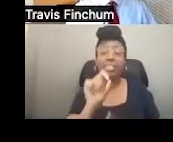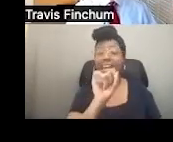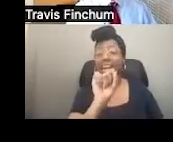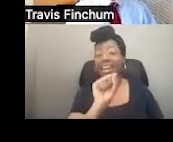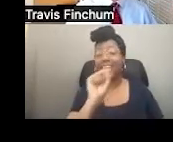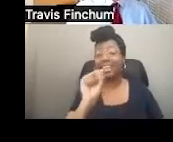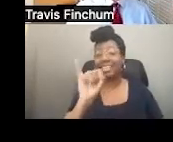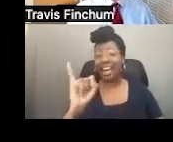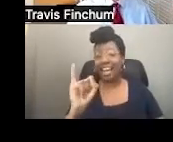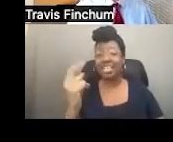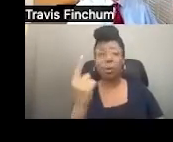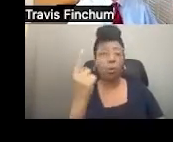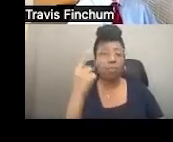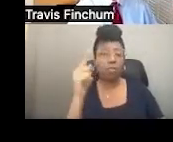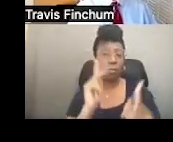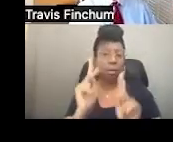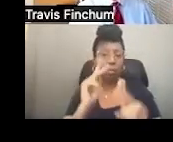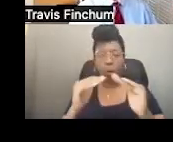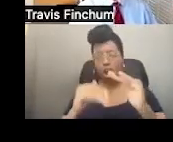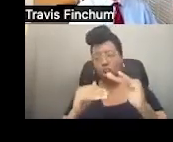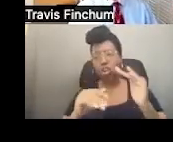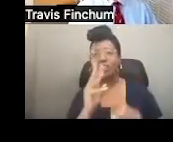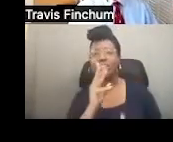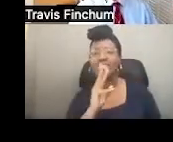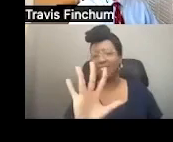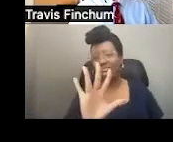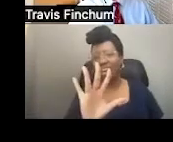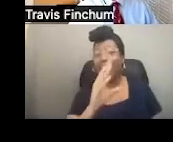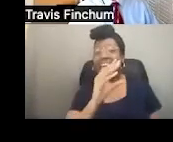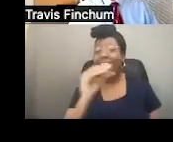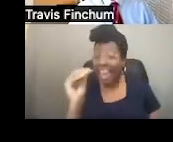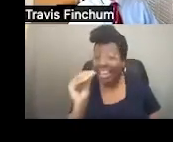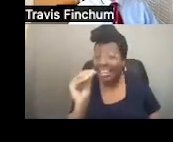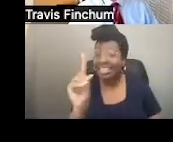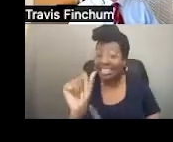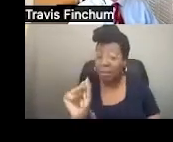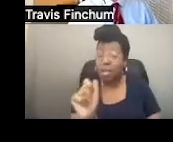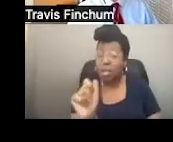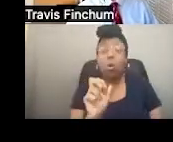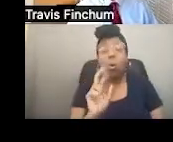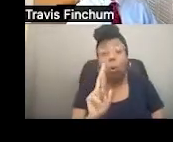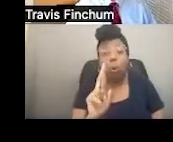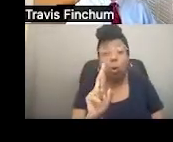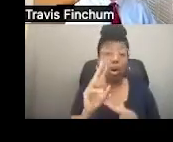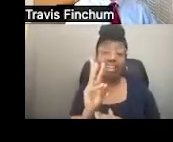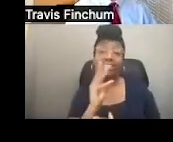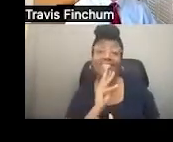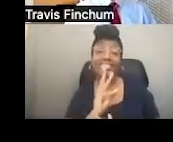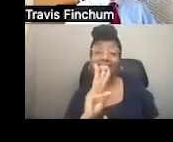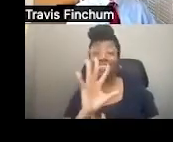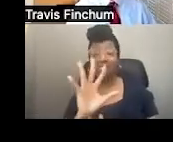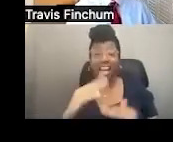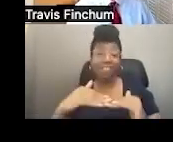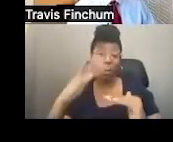SSI es para personas que tienen menos de 65 años y están discapacitadas o tienen 65 años o más.